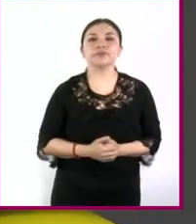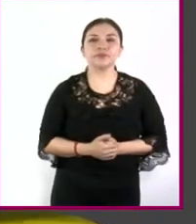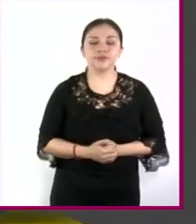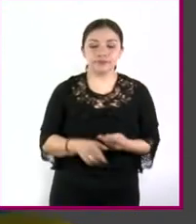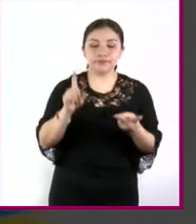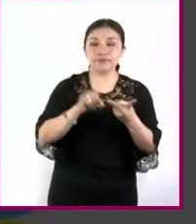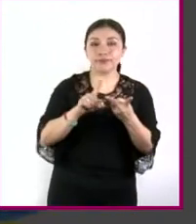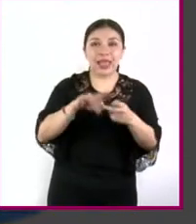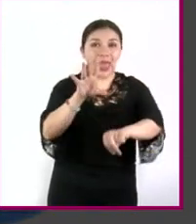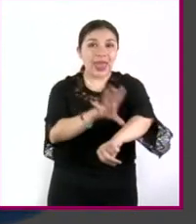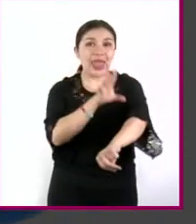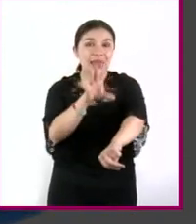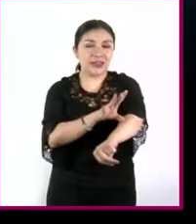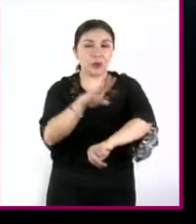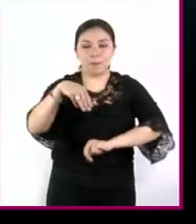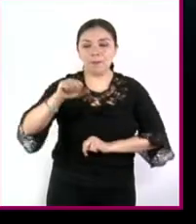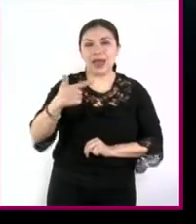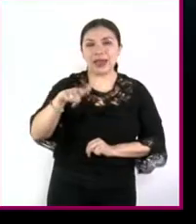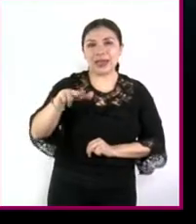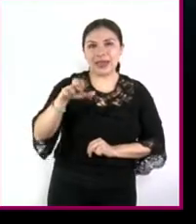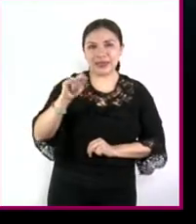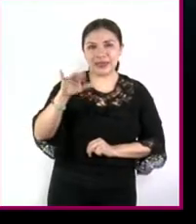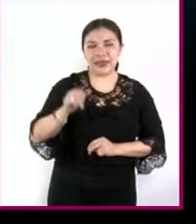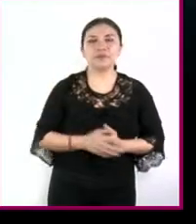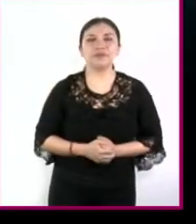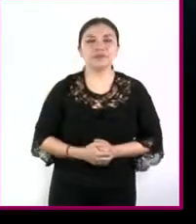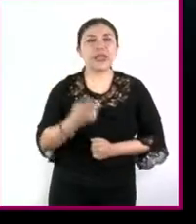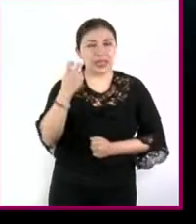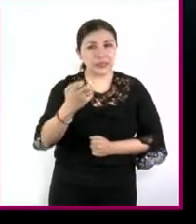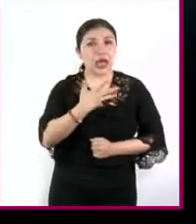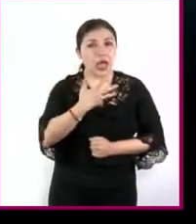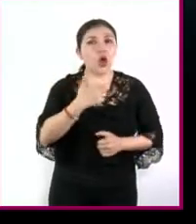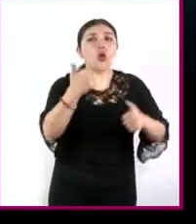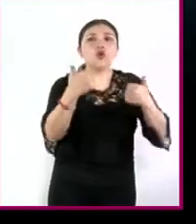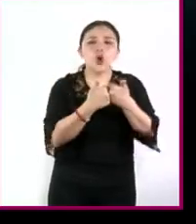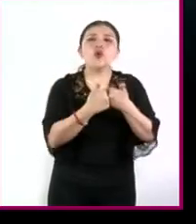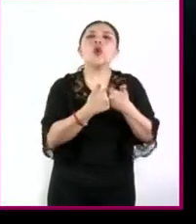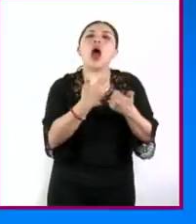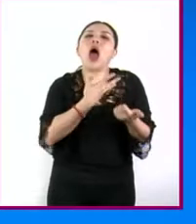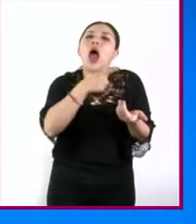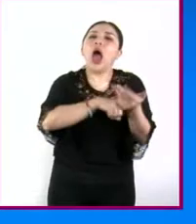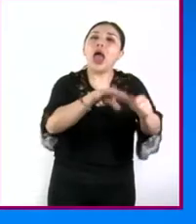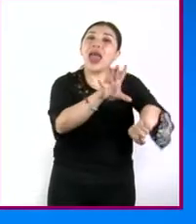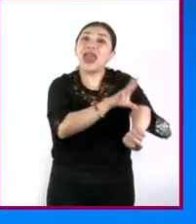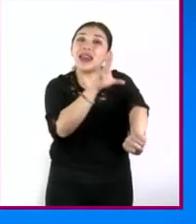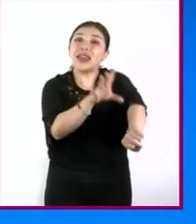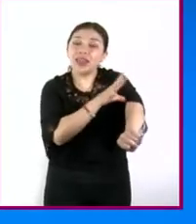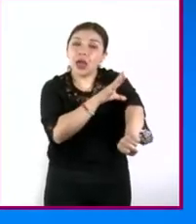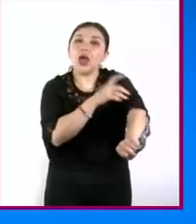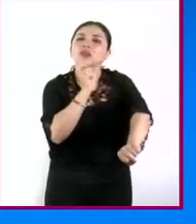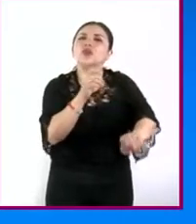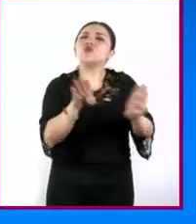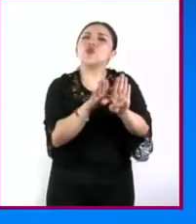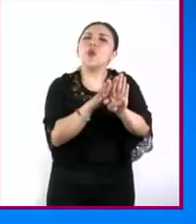fuerza electromagnética esta fuerza afecta a los cuerpos eléctricamente cargados y es la interacción involucrada en mantener